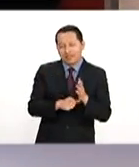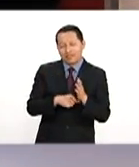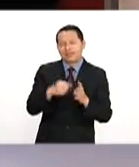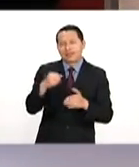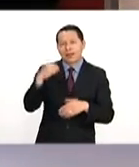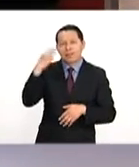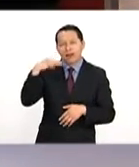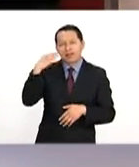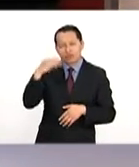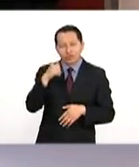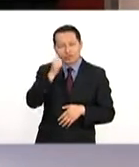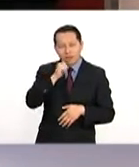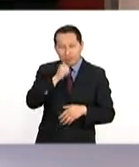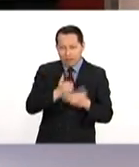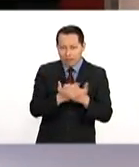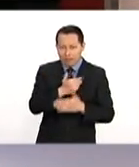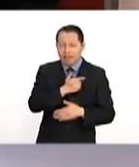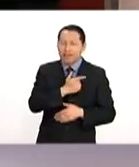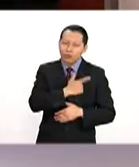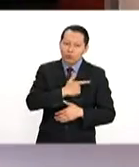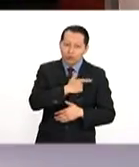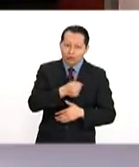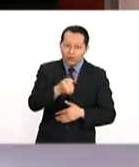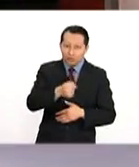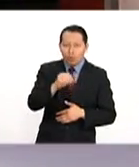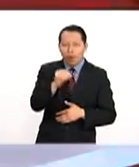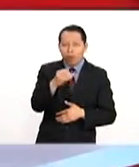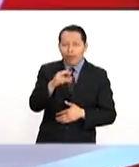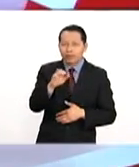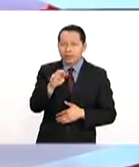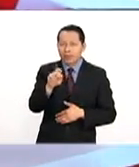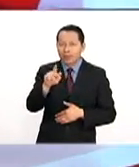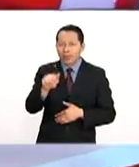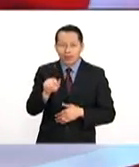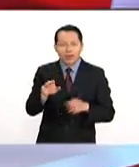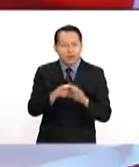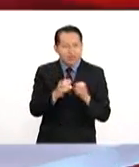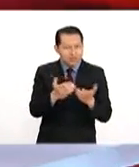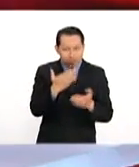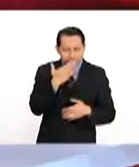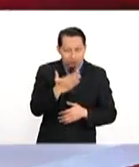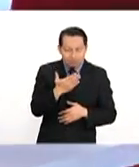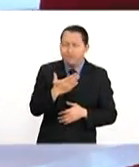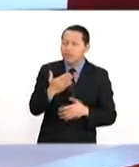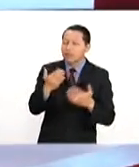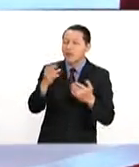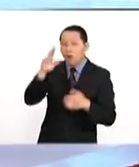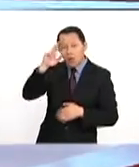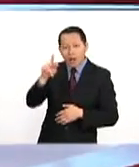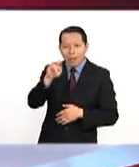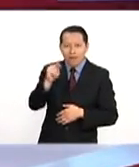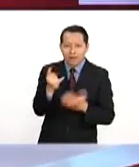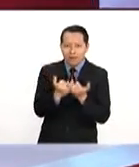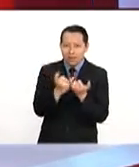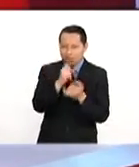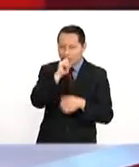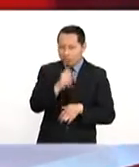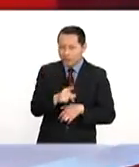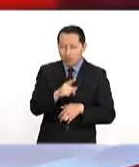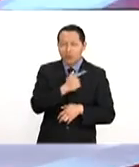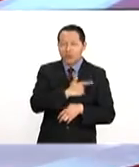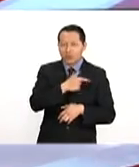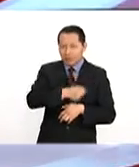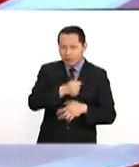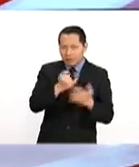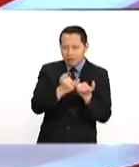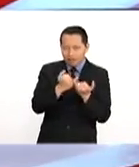marzo. Saludo con mucho gusto, como cada mañana, a Omar Cipeda. ¿Cómo te va, Omar? Hola, Pati. ¿Qué tal? Es un placer saludarte. Y, por supuesto, a todos ustedes quienes nos ven desde sus